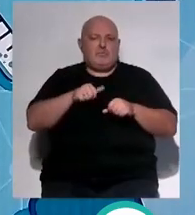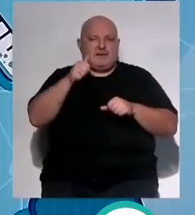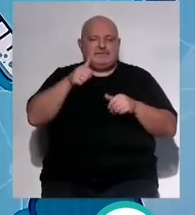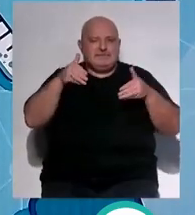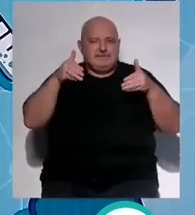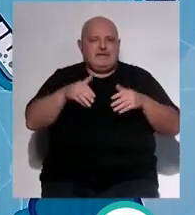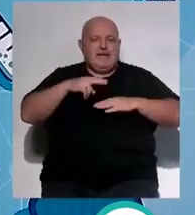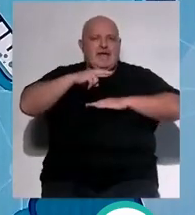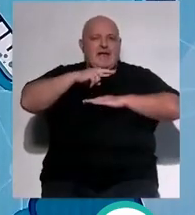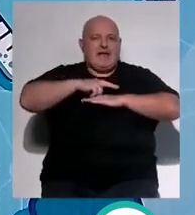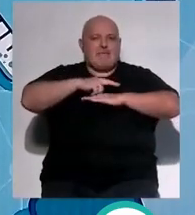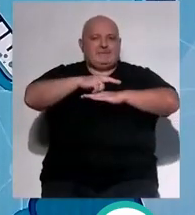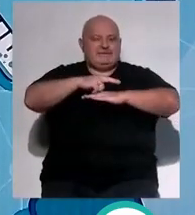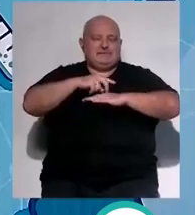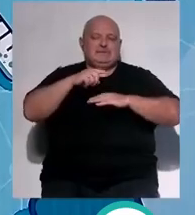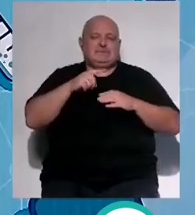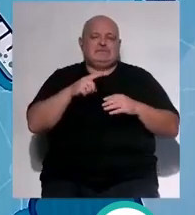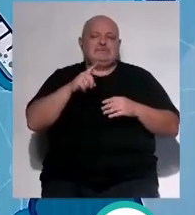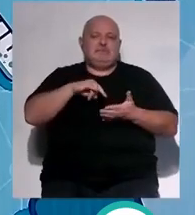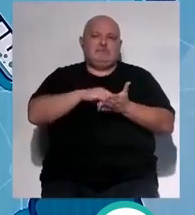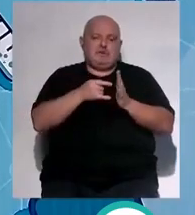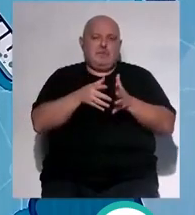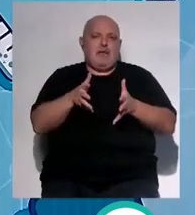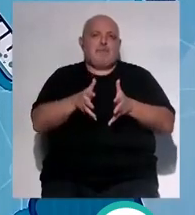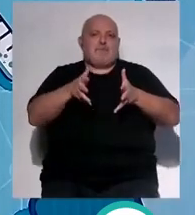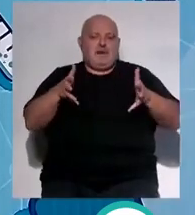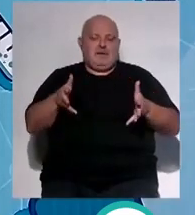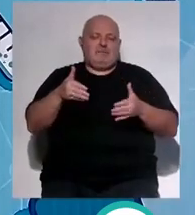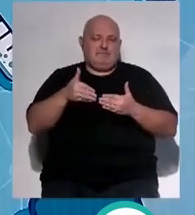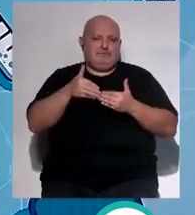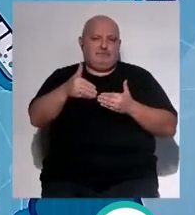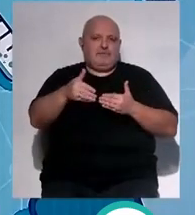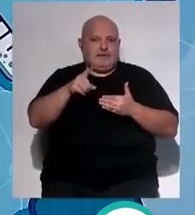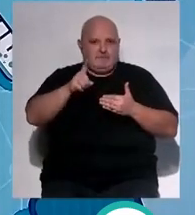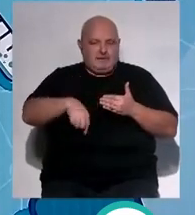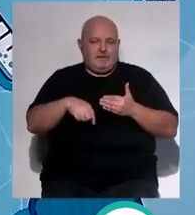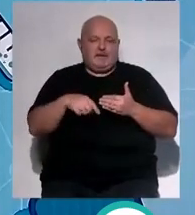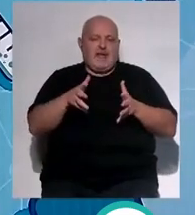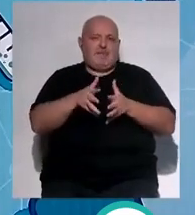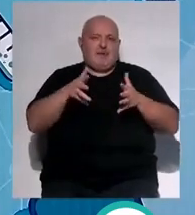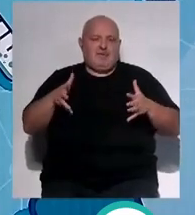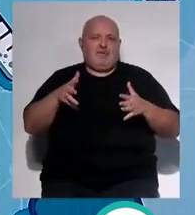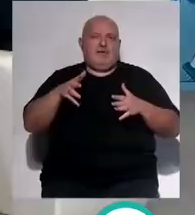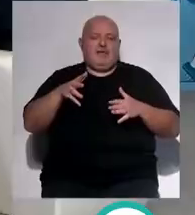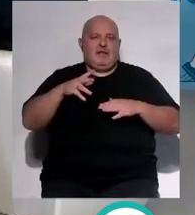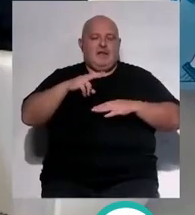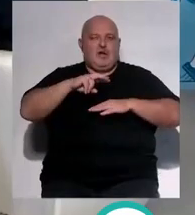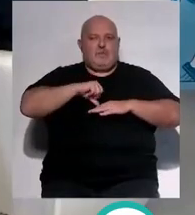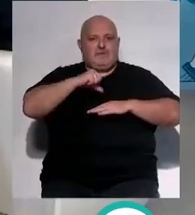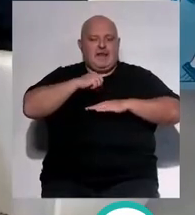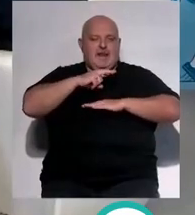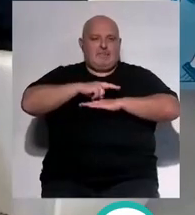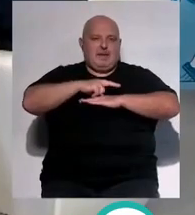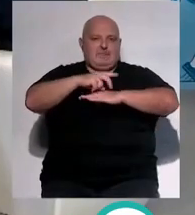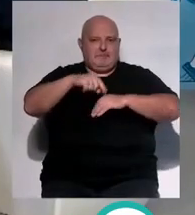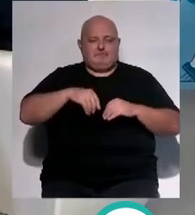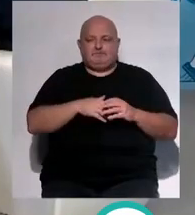número de camas que es otro de los proyectos que tenemos que tenemos ahora mismo sobre la mesa que es la ampliación de la hospitalización con la que